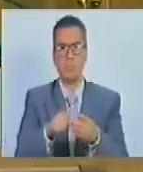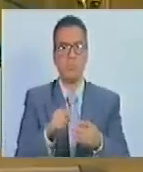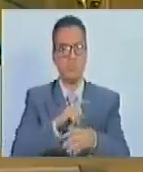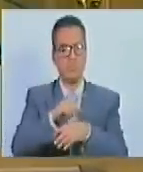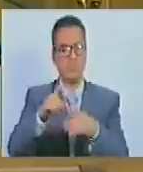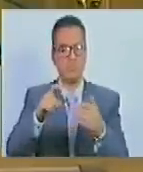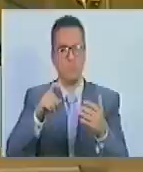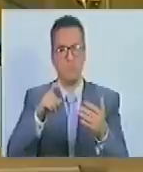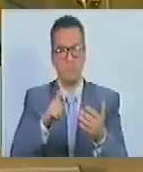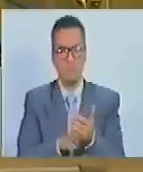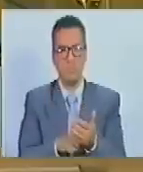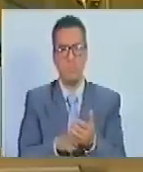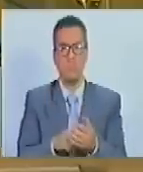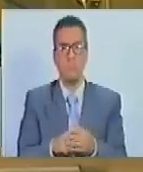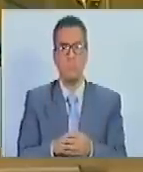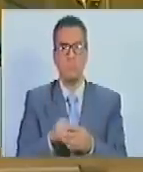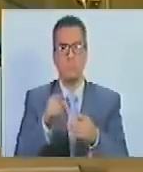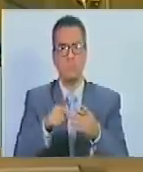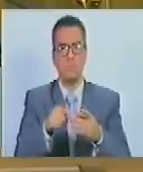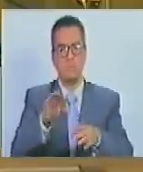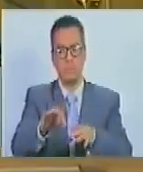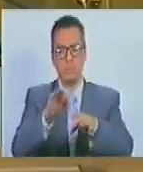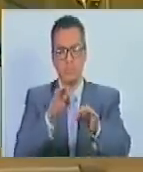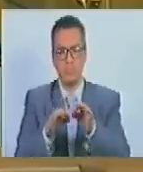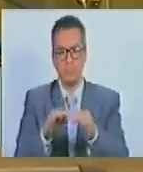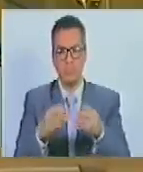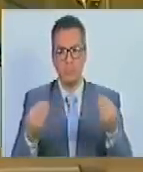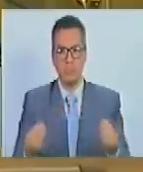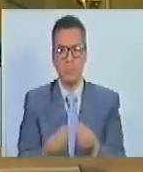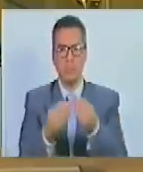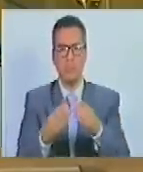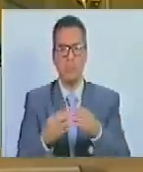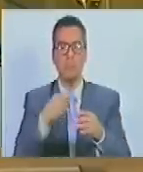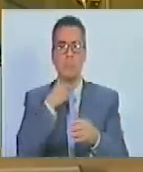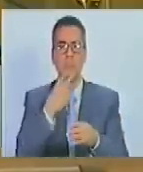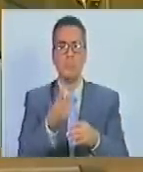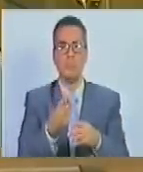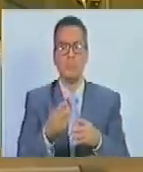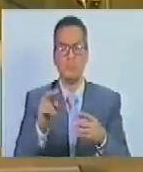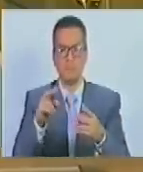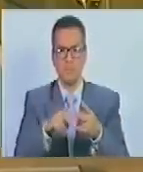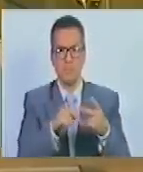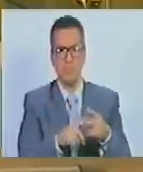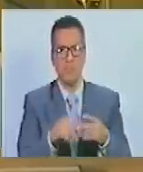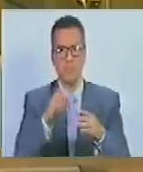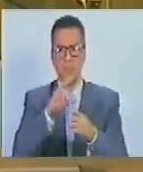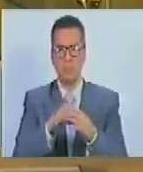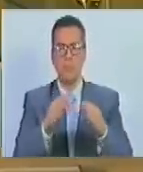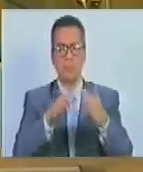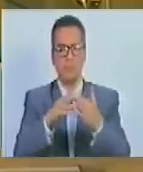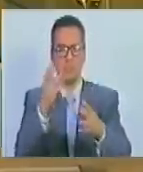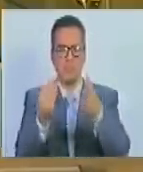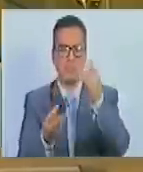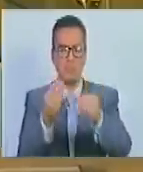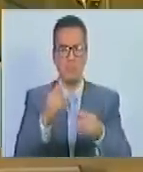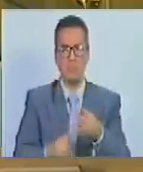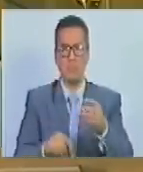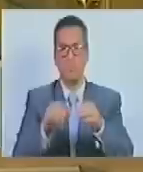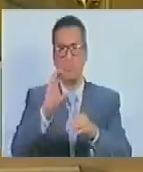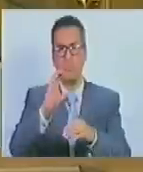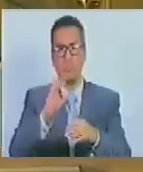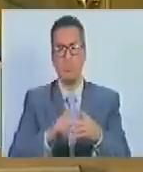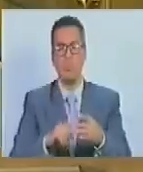totalización de la elección y adjudicación de las vocerías de las unidades del Consejo Comunal. C,